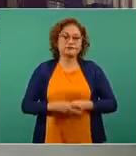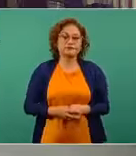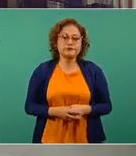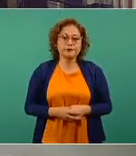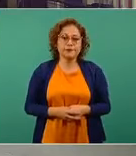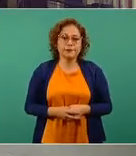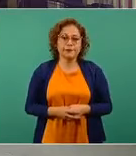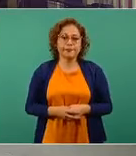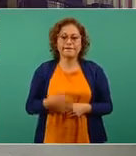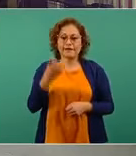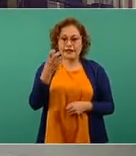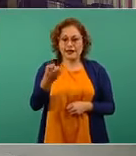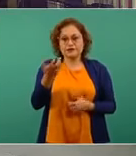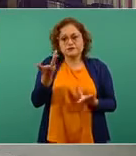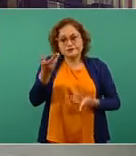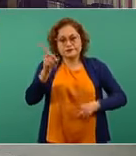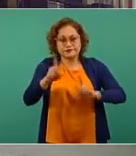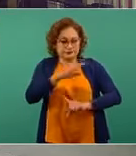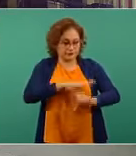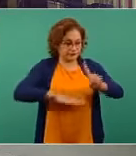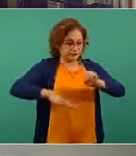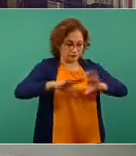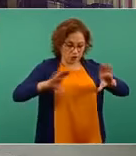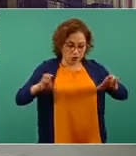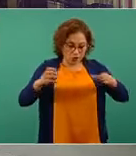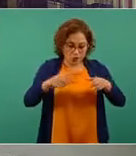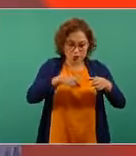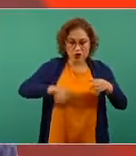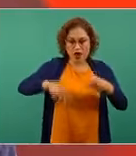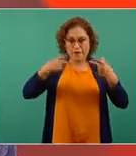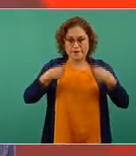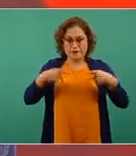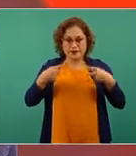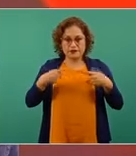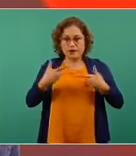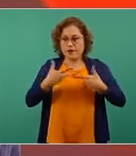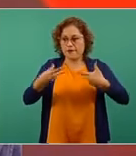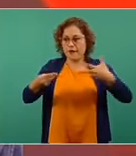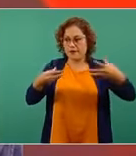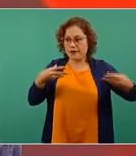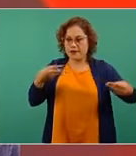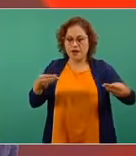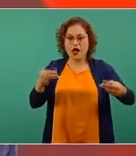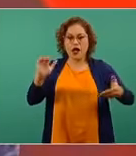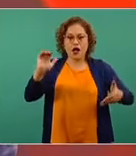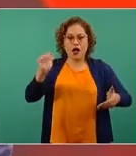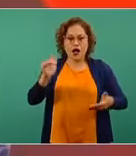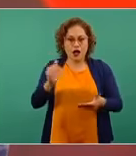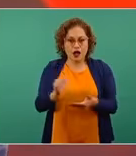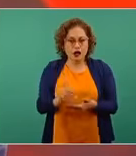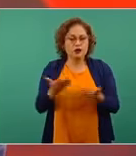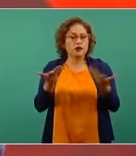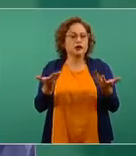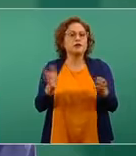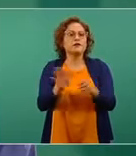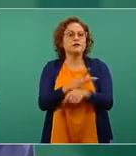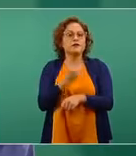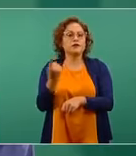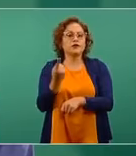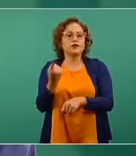tener con la inmunidad poblacional es sólo indirecta, en la medida en que se tenga una mayor cantidad de personas